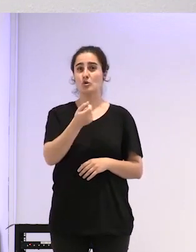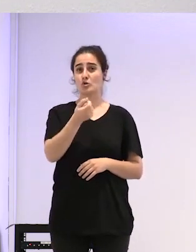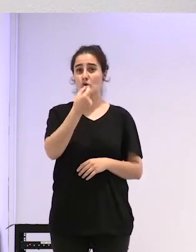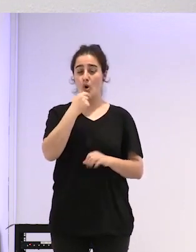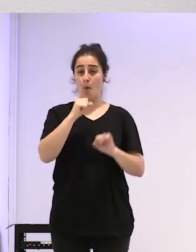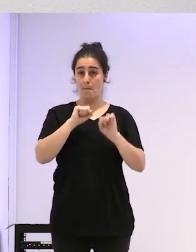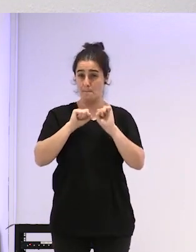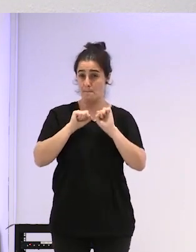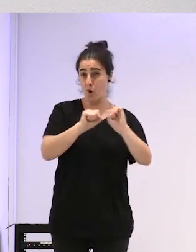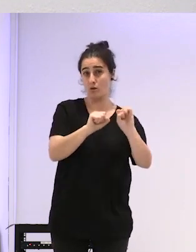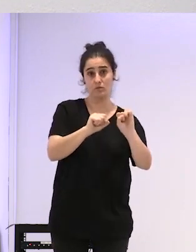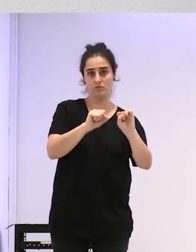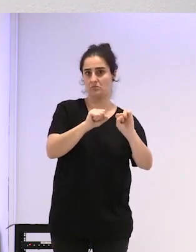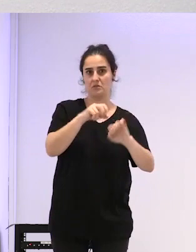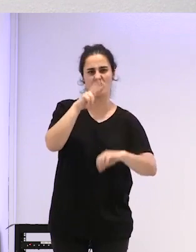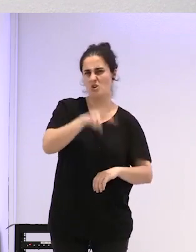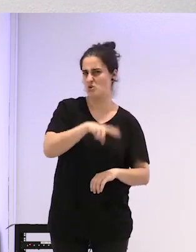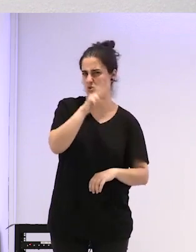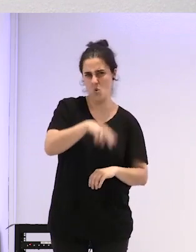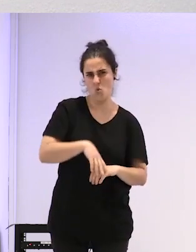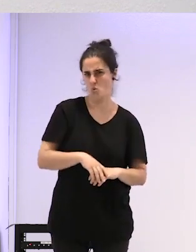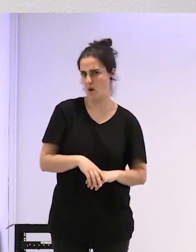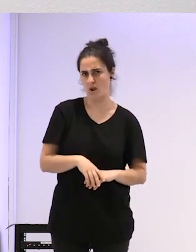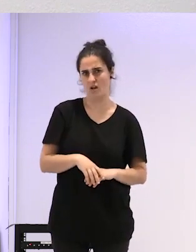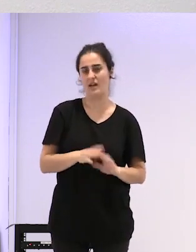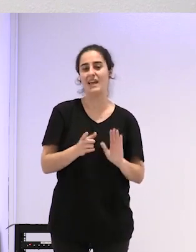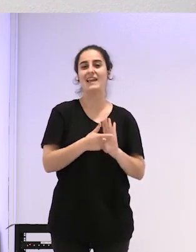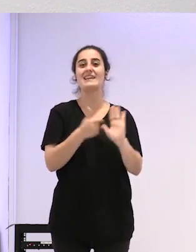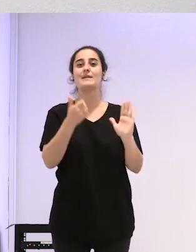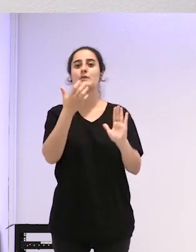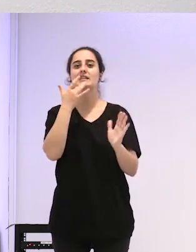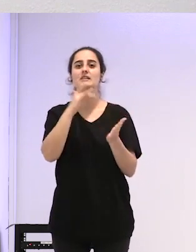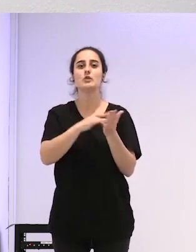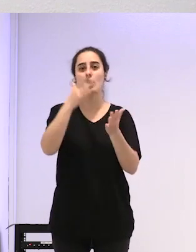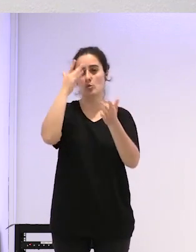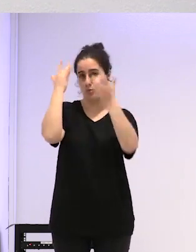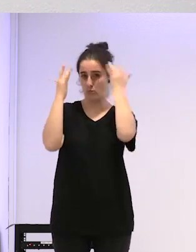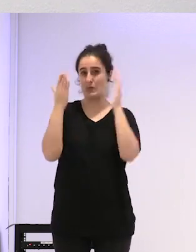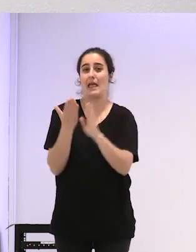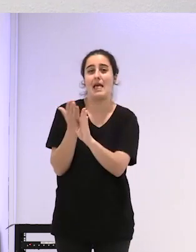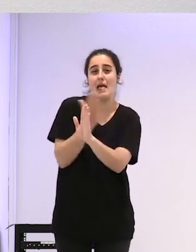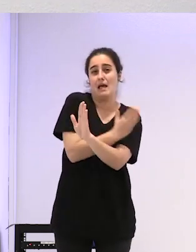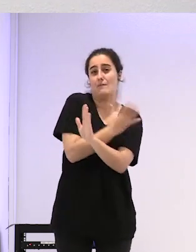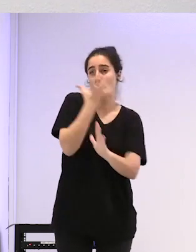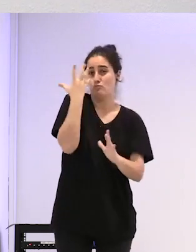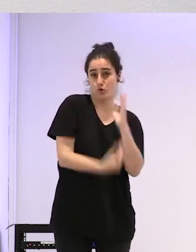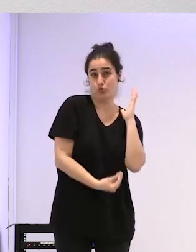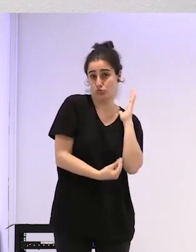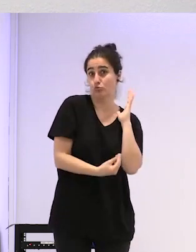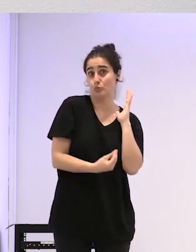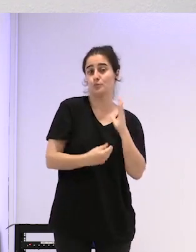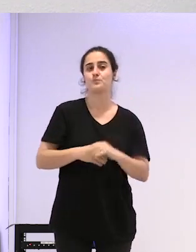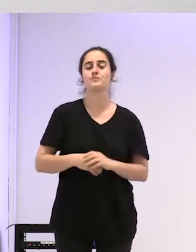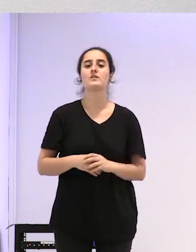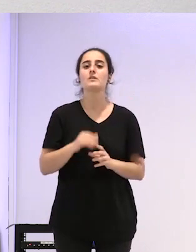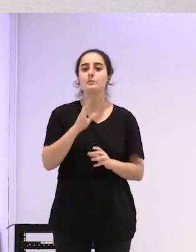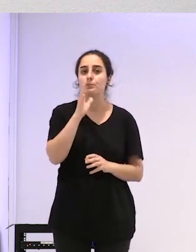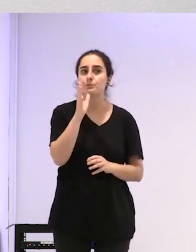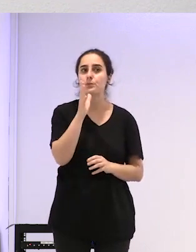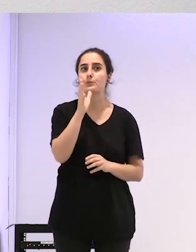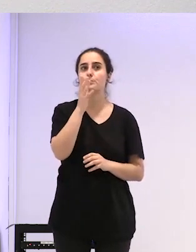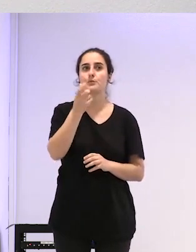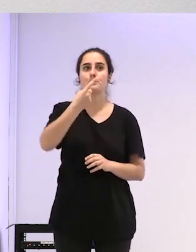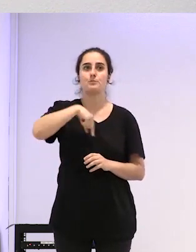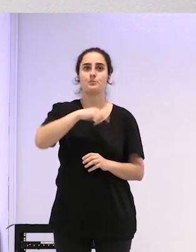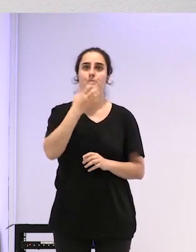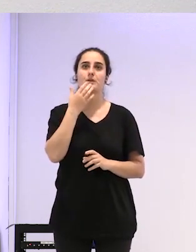puberales a menos que hayan tenido una pubertad precoz ¿vale? ¿por qué? porque utilizamos